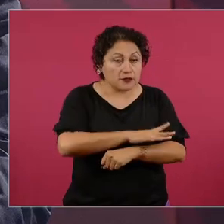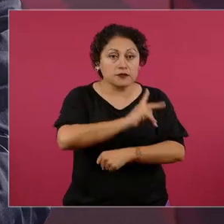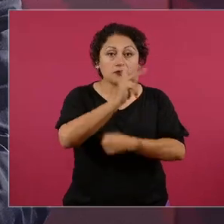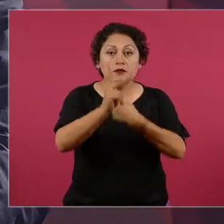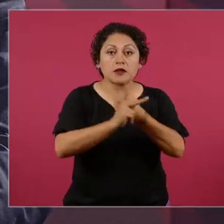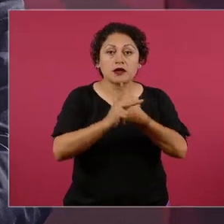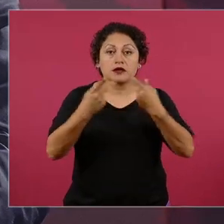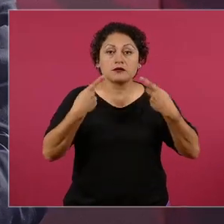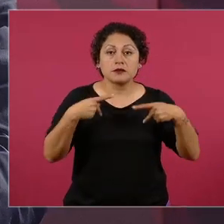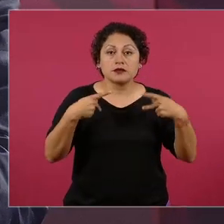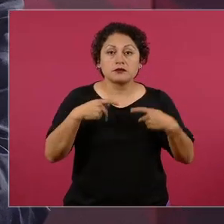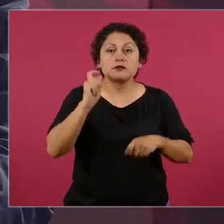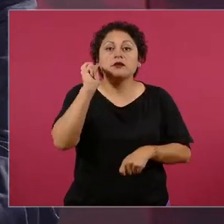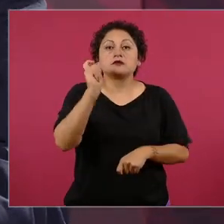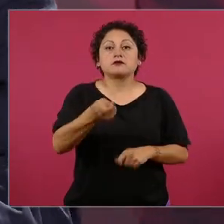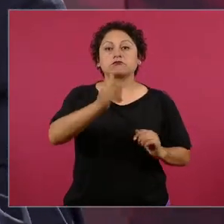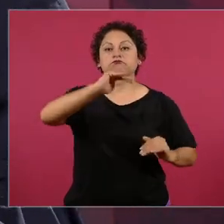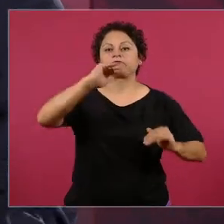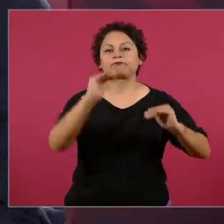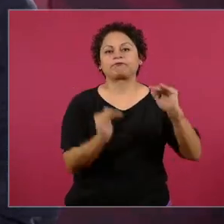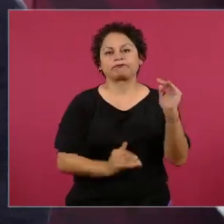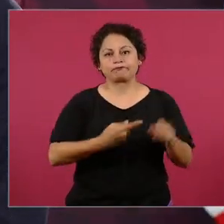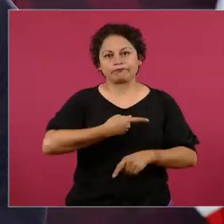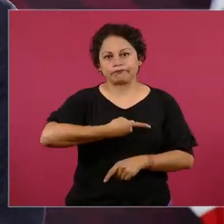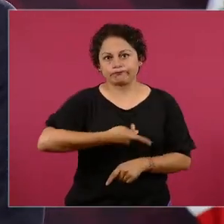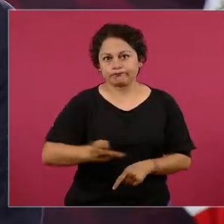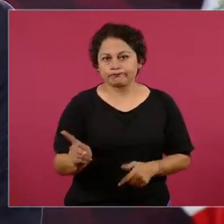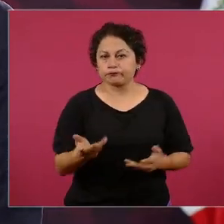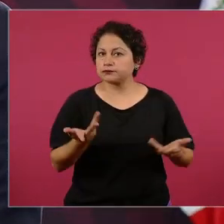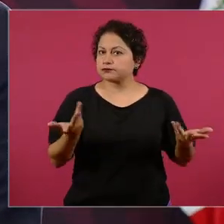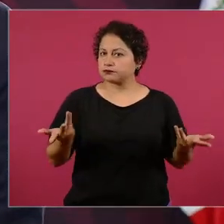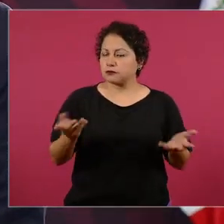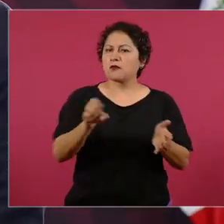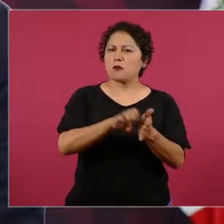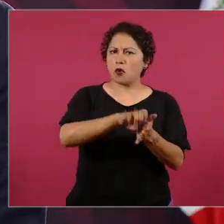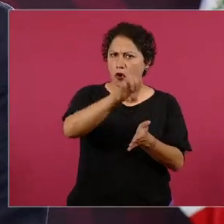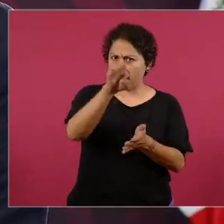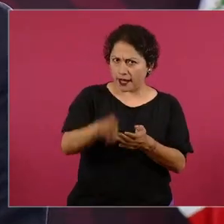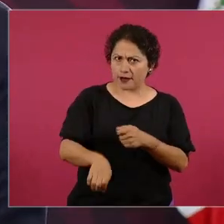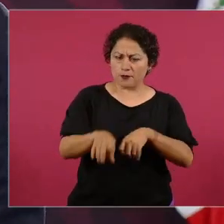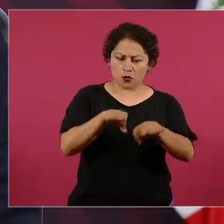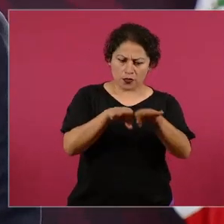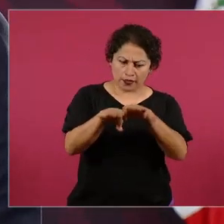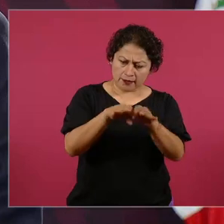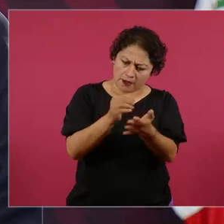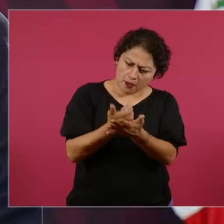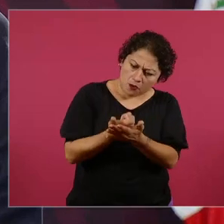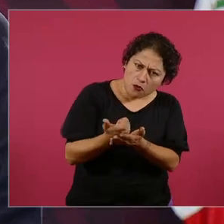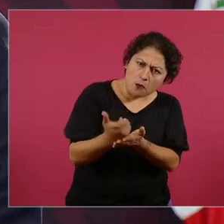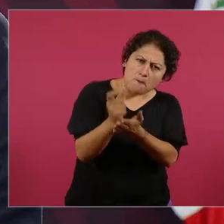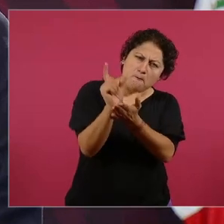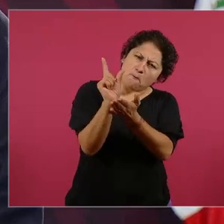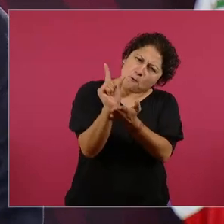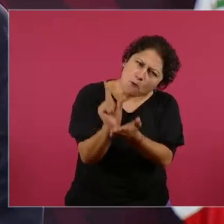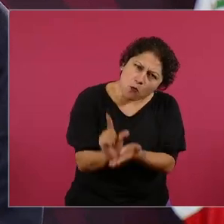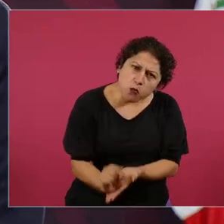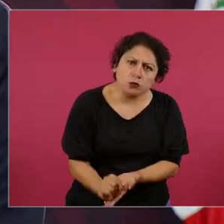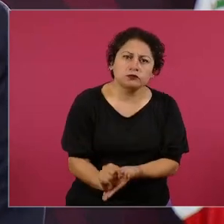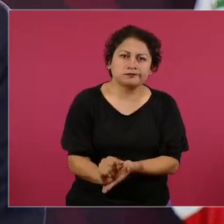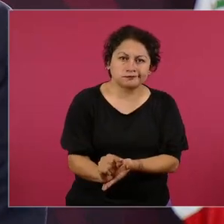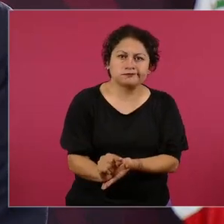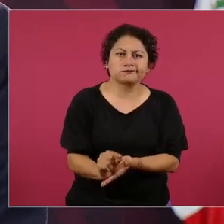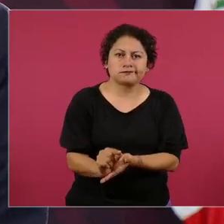Se redujo el salario mínimo en términos reales, como nunca se